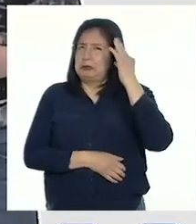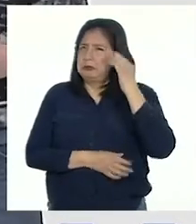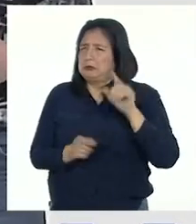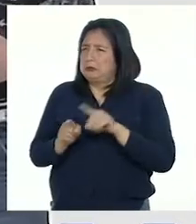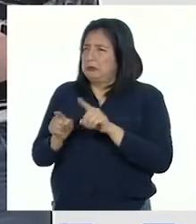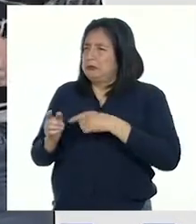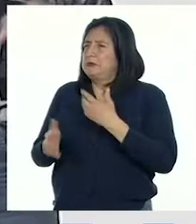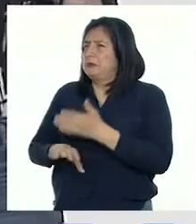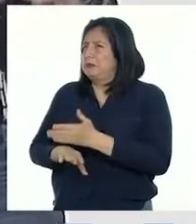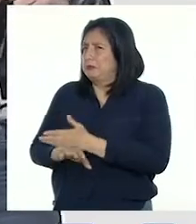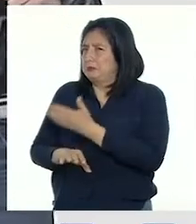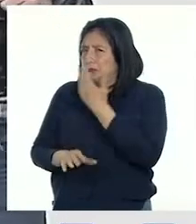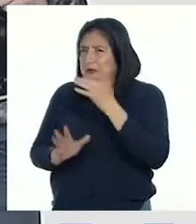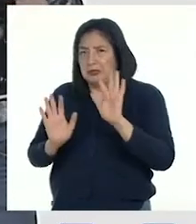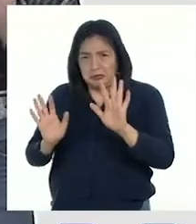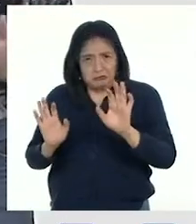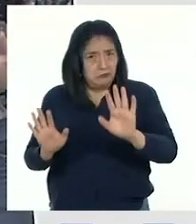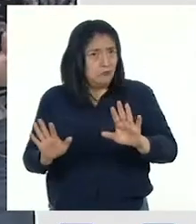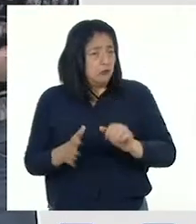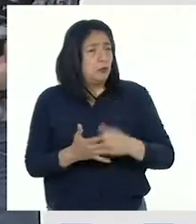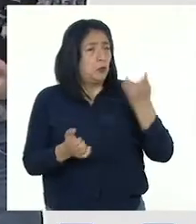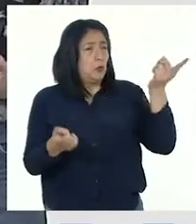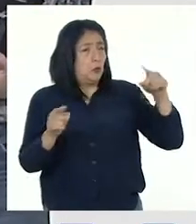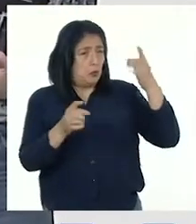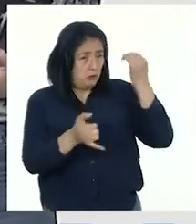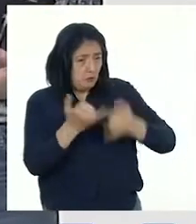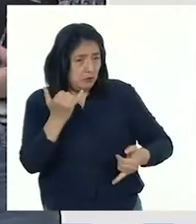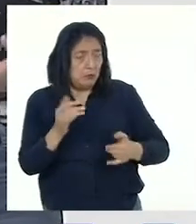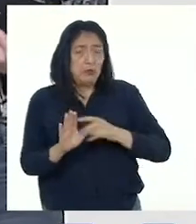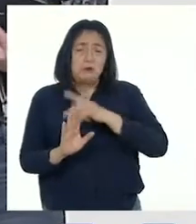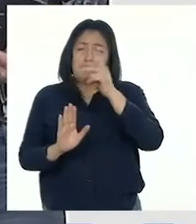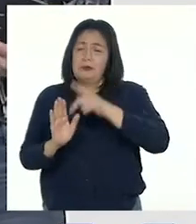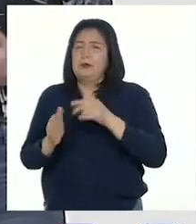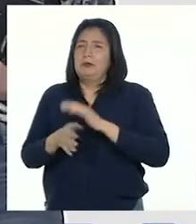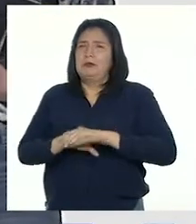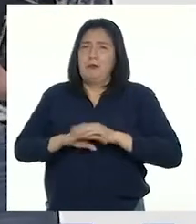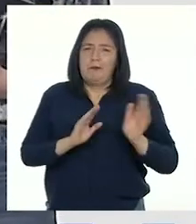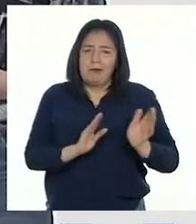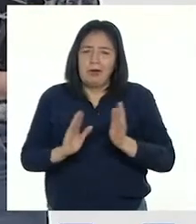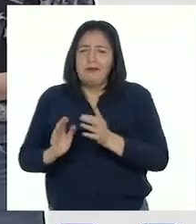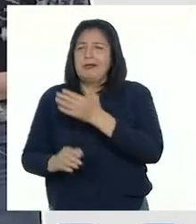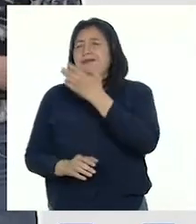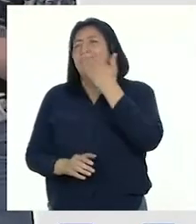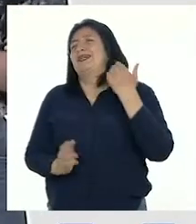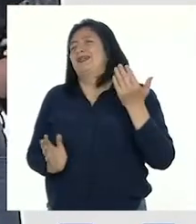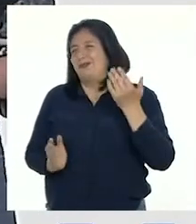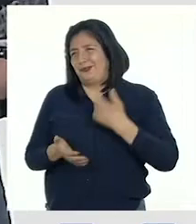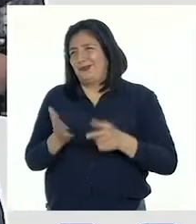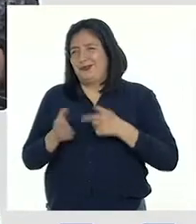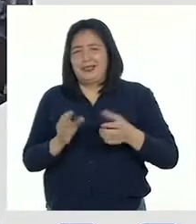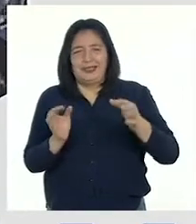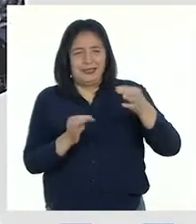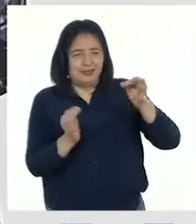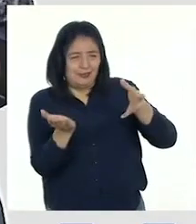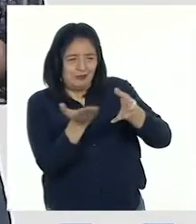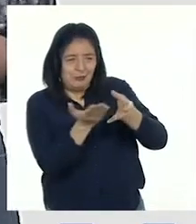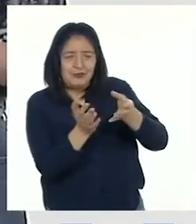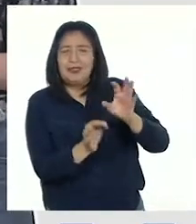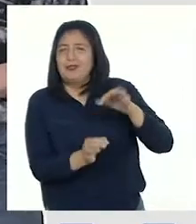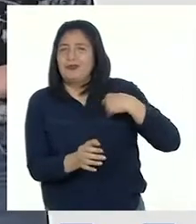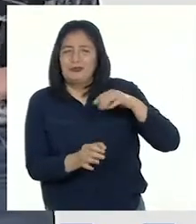que aún podemos mejorar. De esta manera, al finalizar cada programa, haremos un plan para mejorar los productos del portafolio que